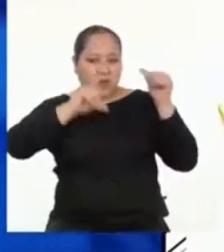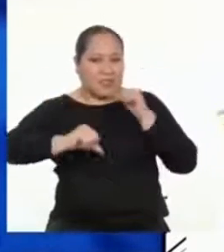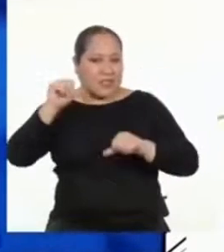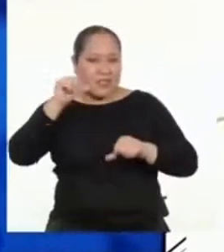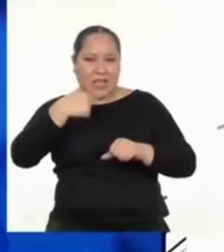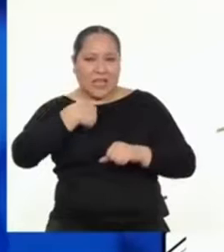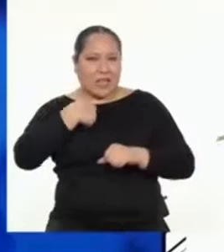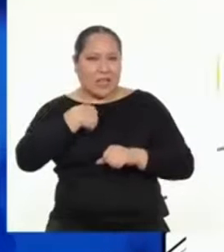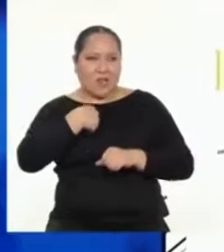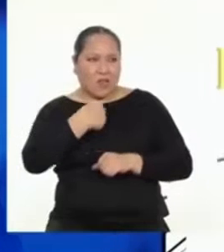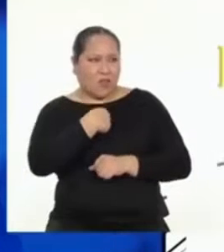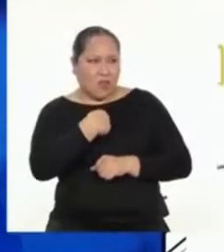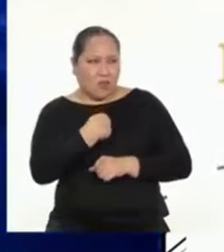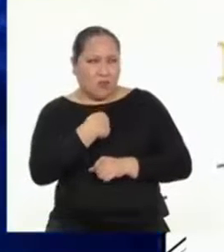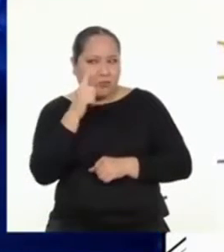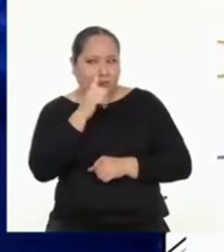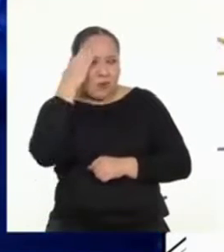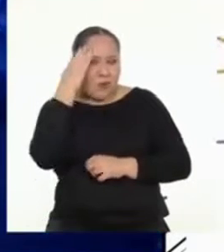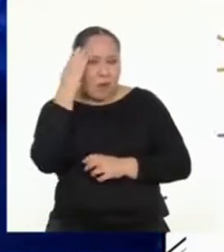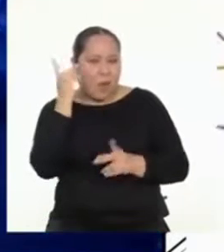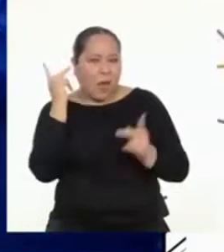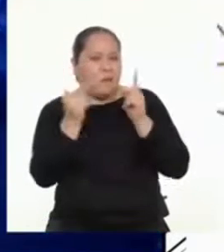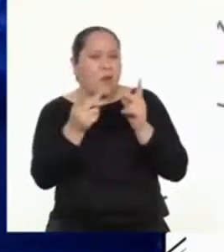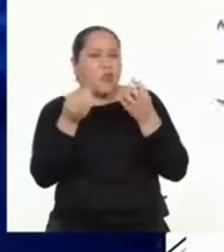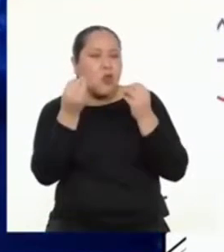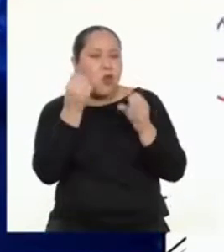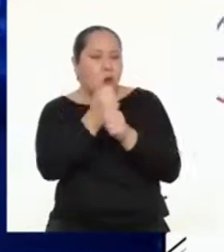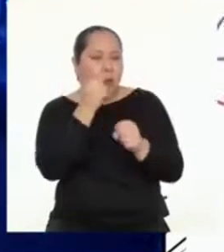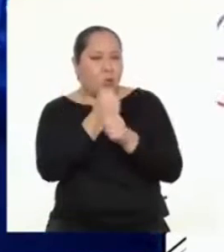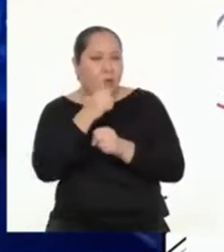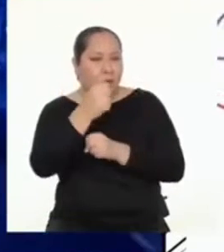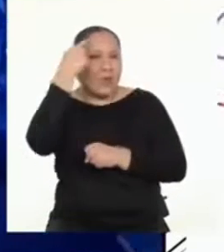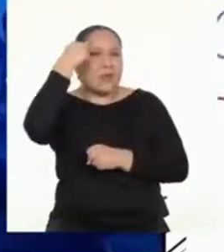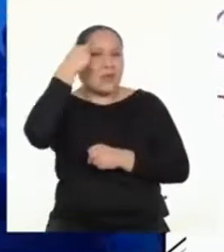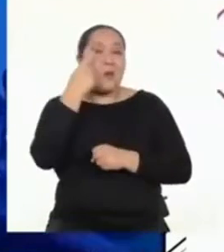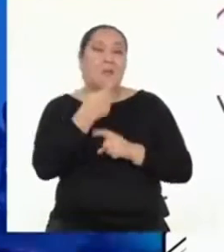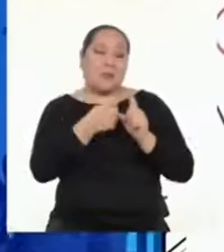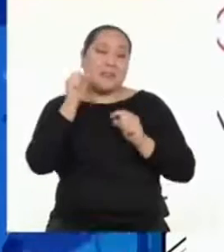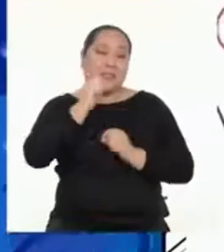como yo sabemos cómo trabaja exactamente nuestro cerebro, dijo la señorita Clara. Pero sí sabemos algo.